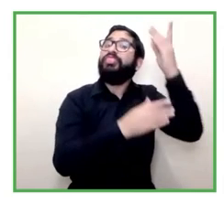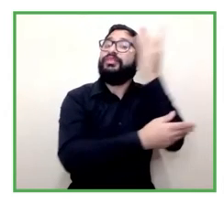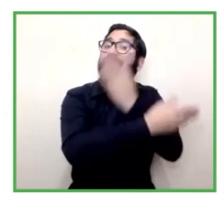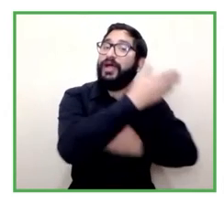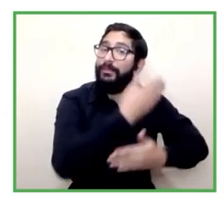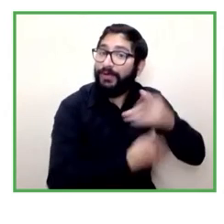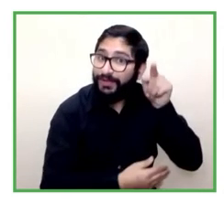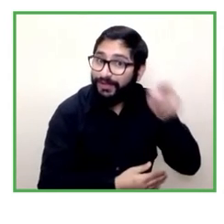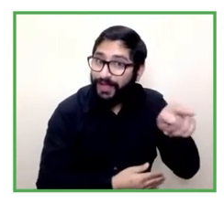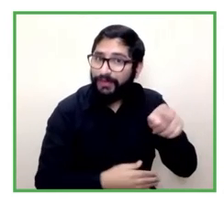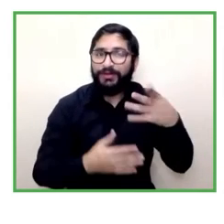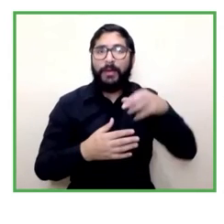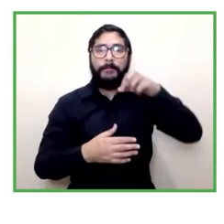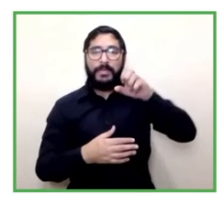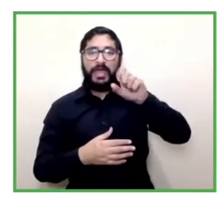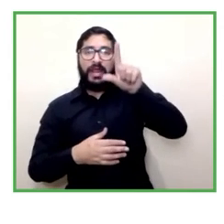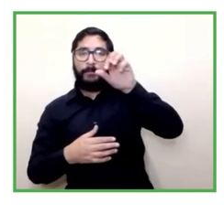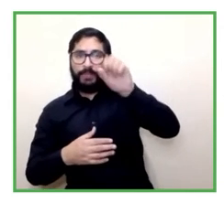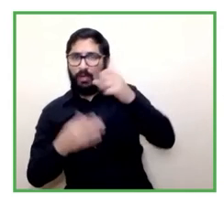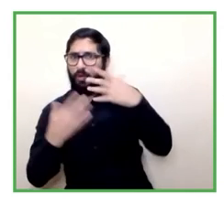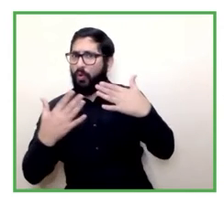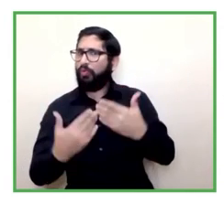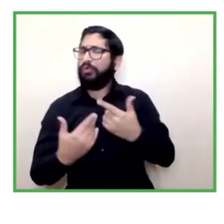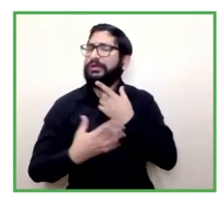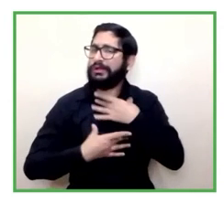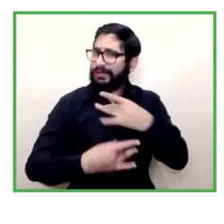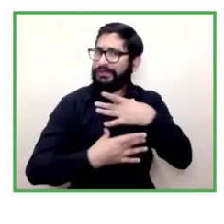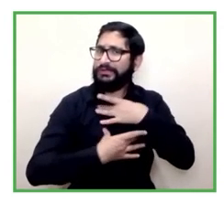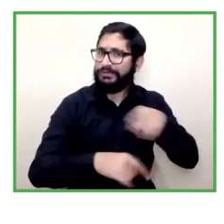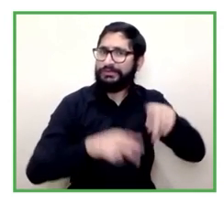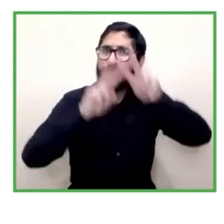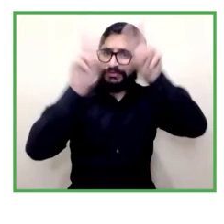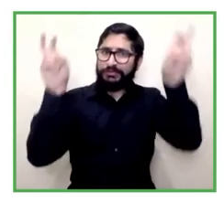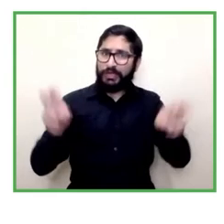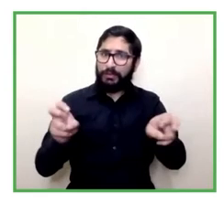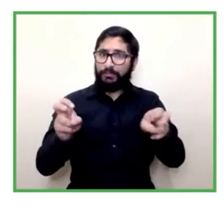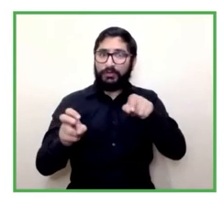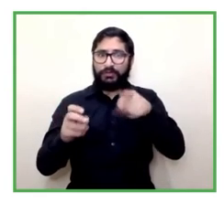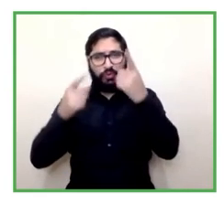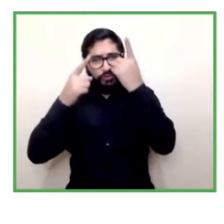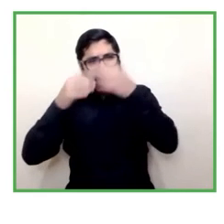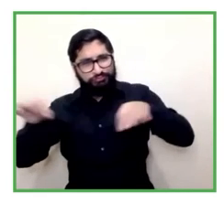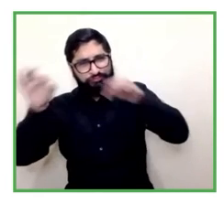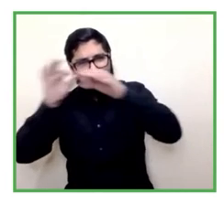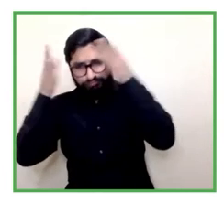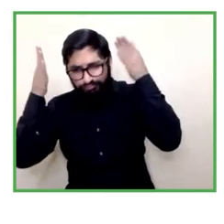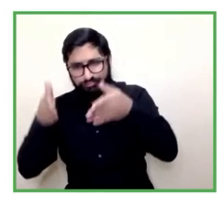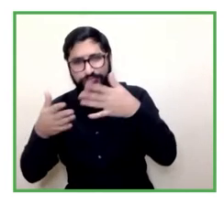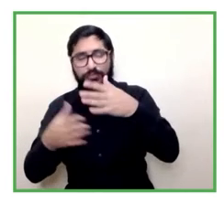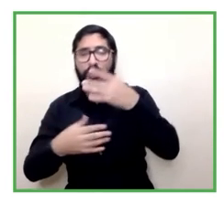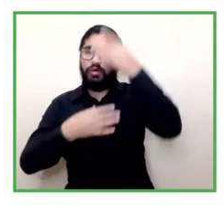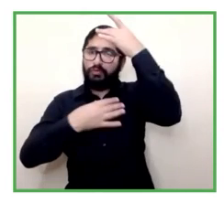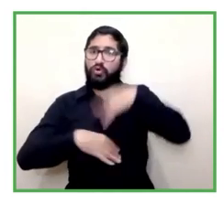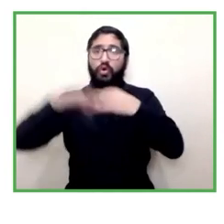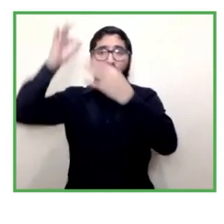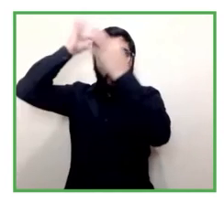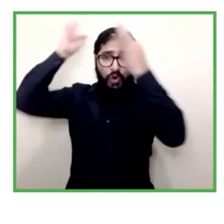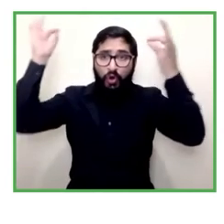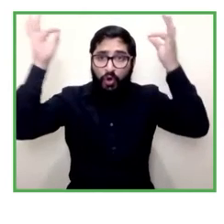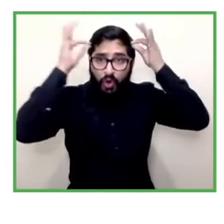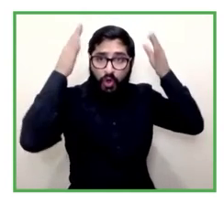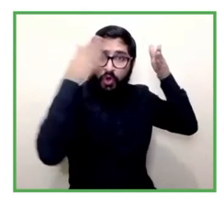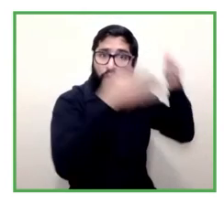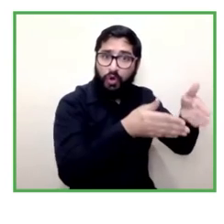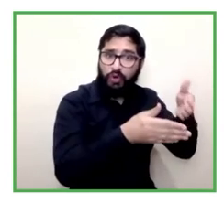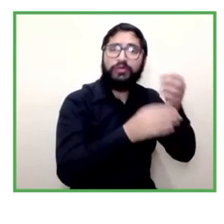porque cuando miramos desde el rol de lo público en el rol de lo público con una visión de sistema como un